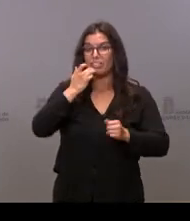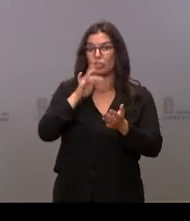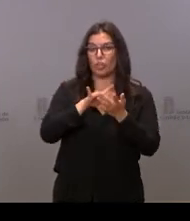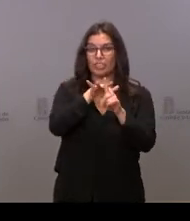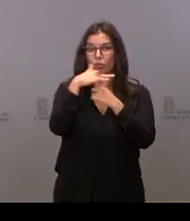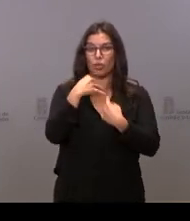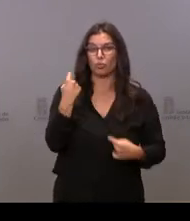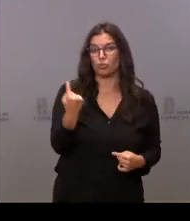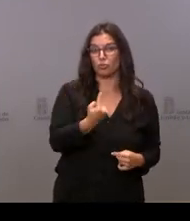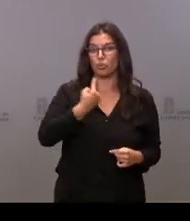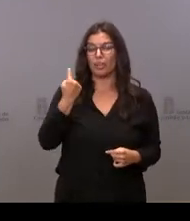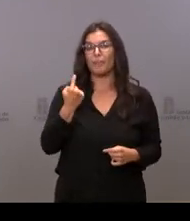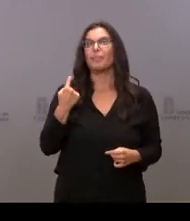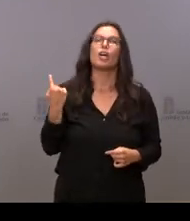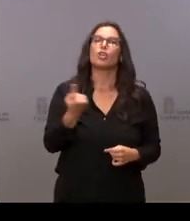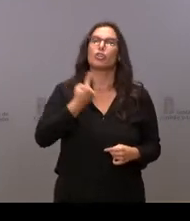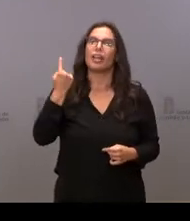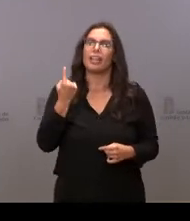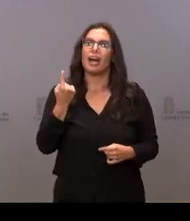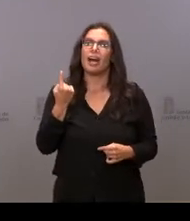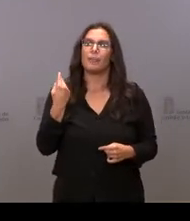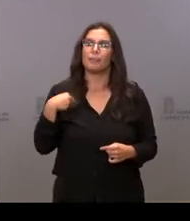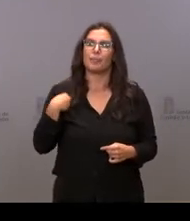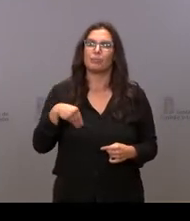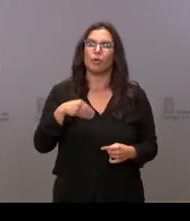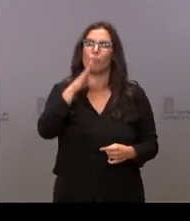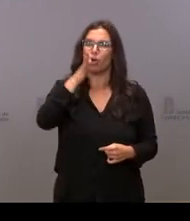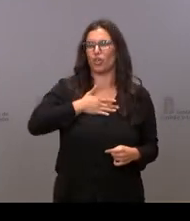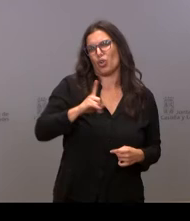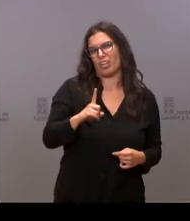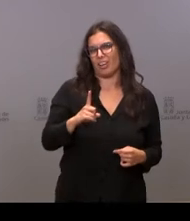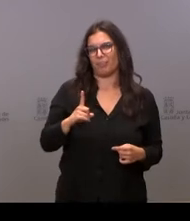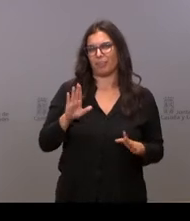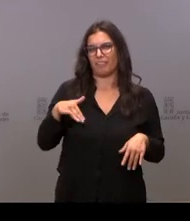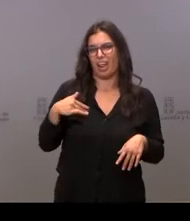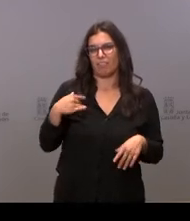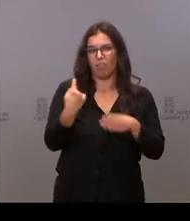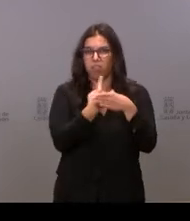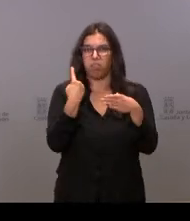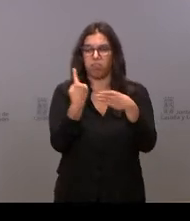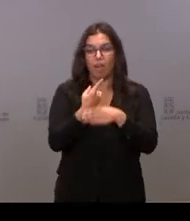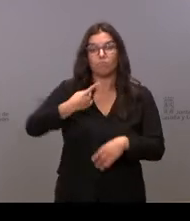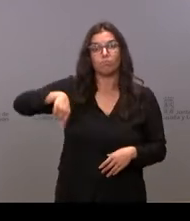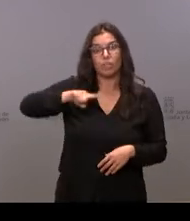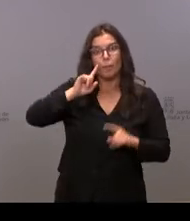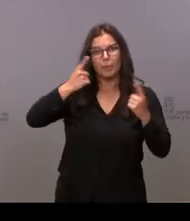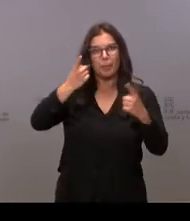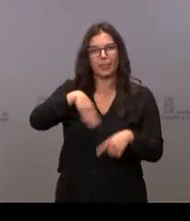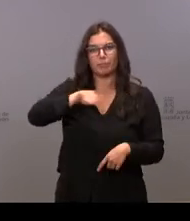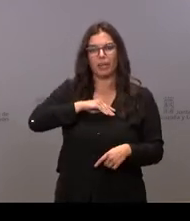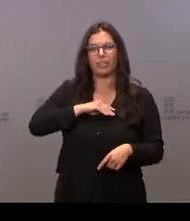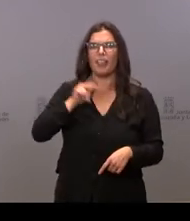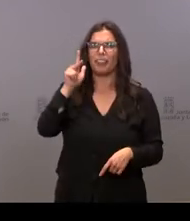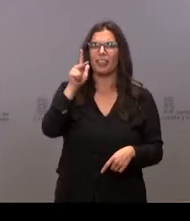soledad, soledad no deseada, soledad, al fin y al cabo, tendrán derecho a distintas